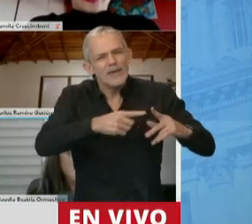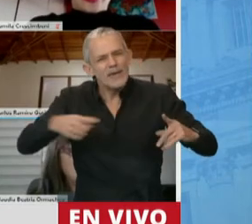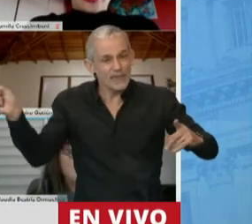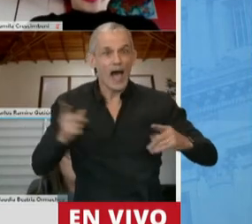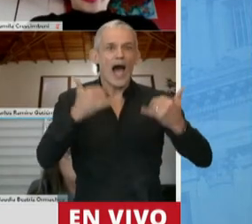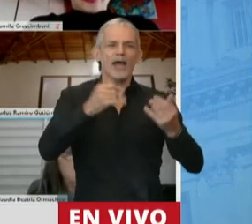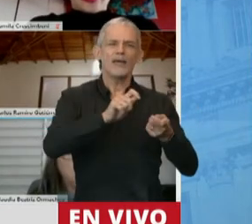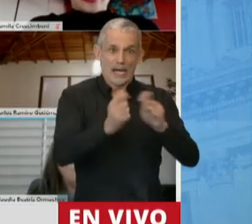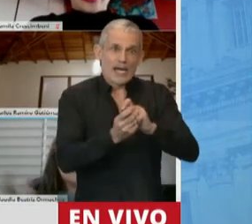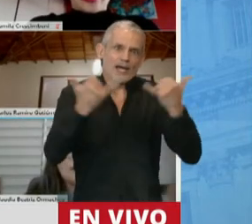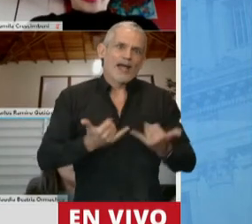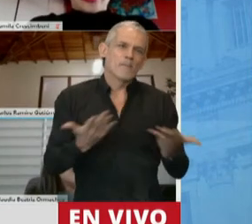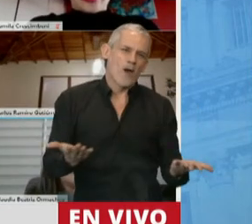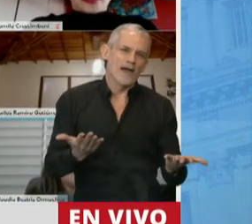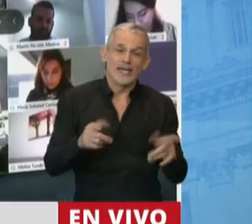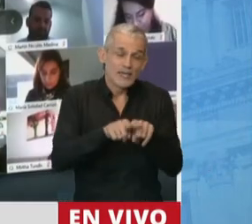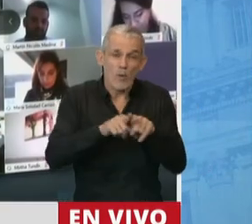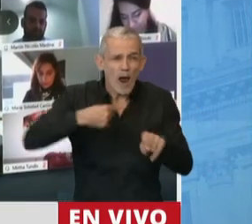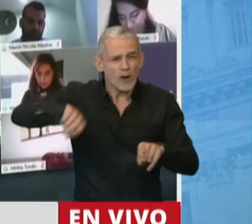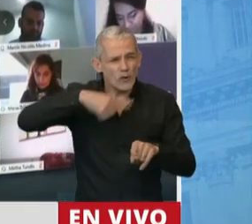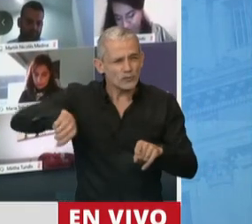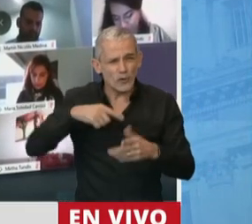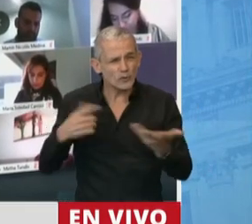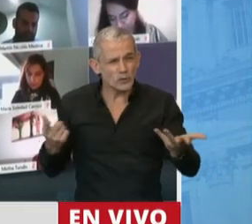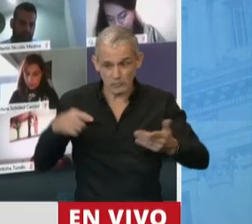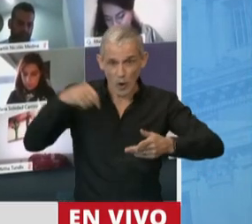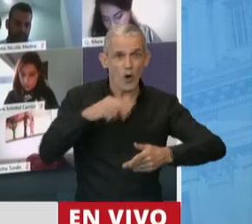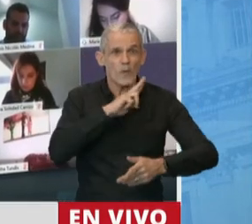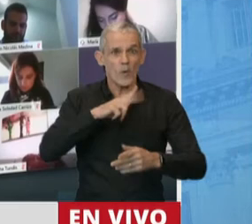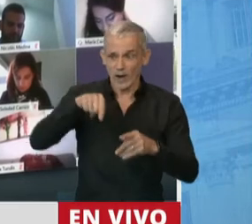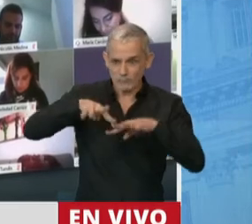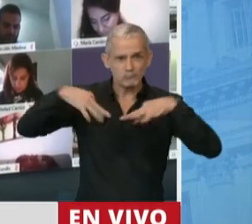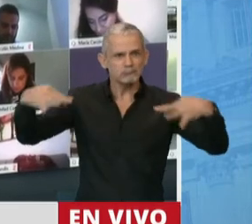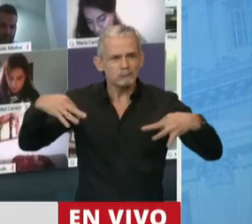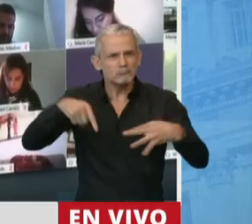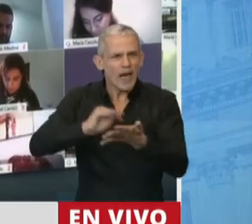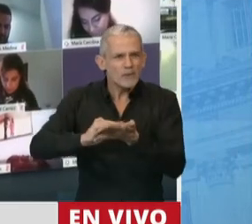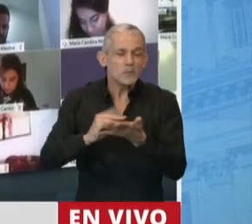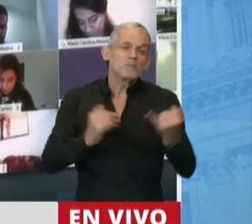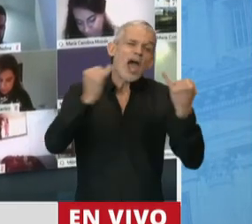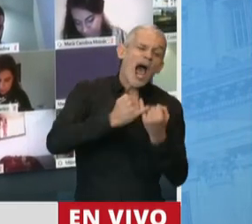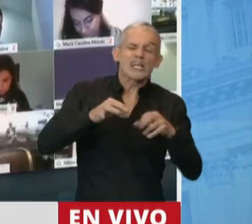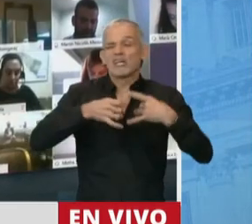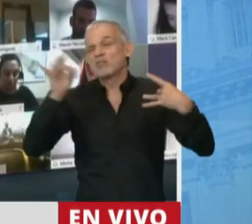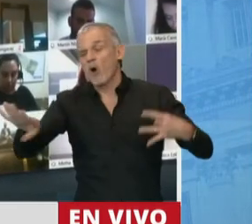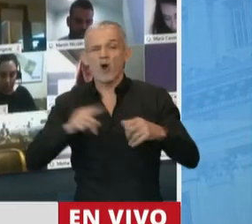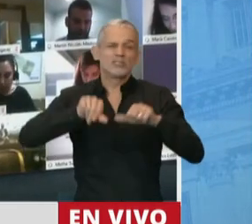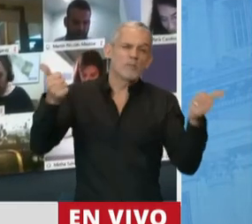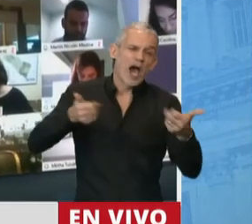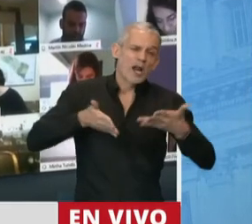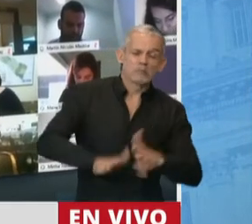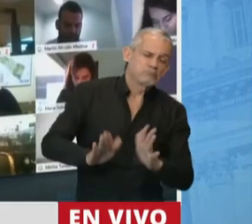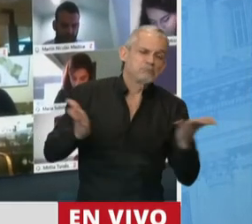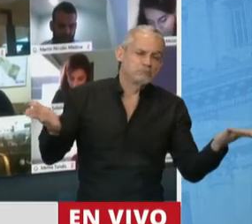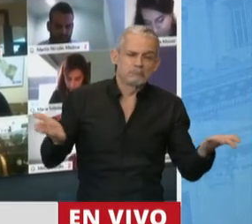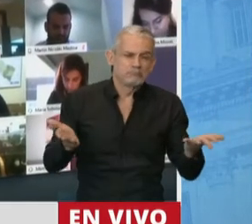tiene cambios, como la de nosotros, las que estamos hoy reunidos acá. Se casan, se divorcian, se separan,